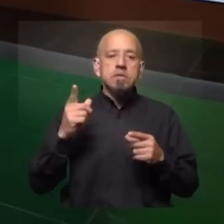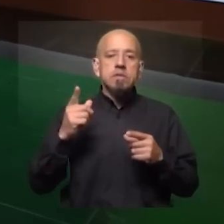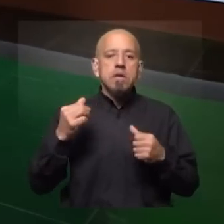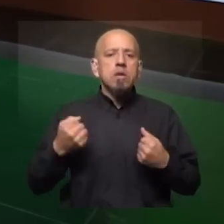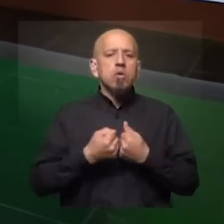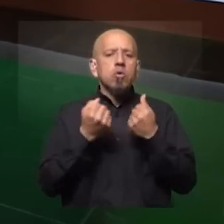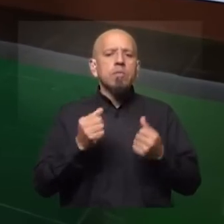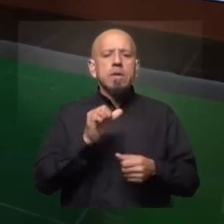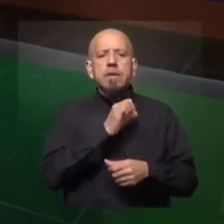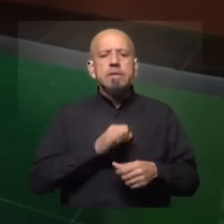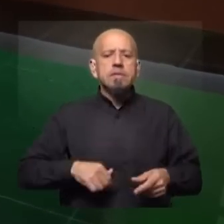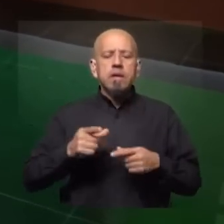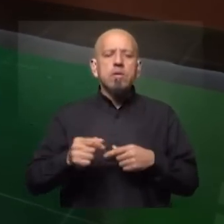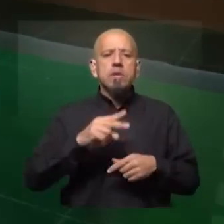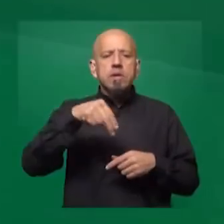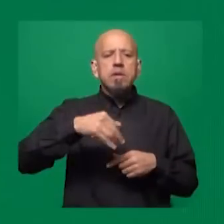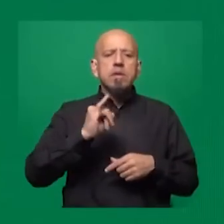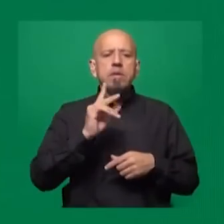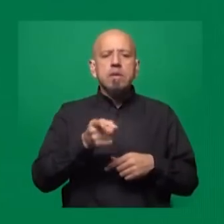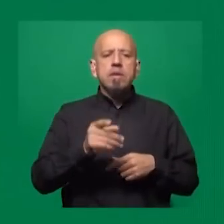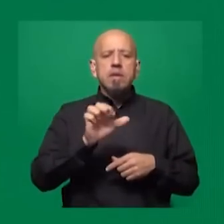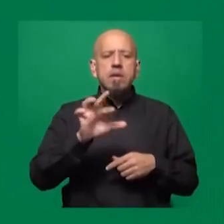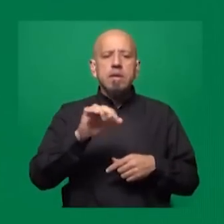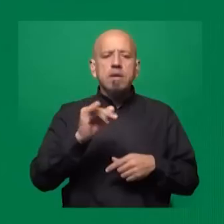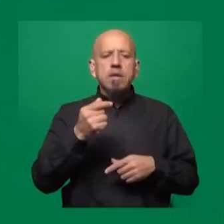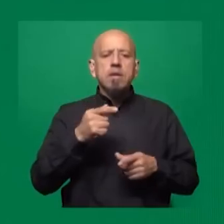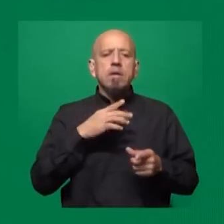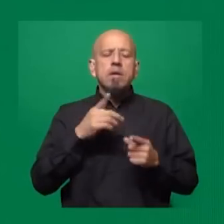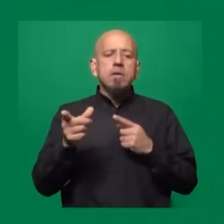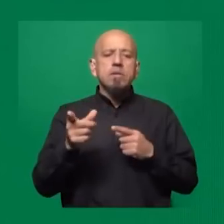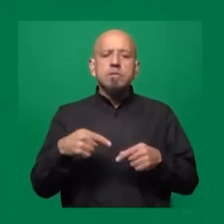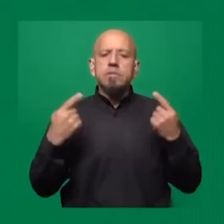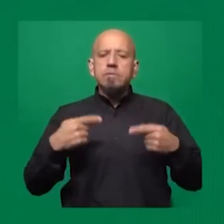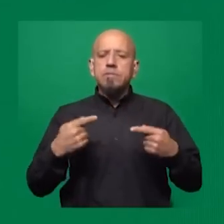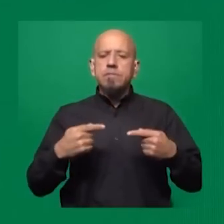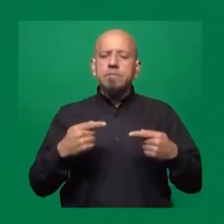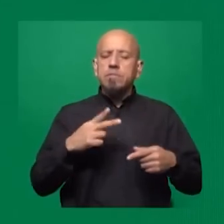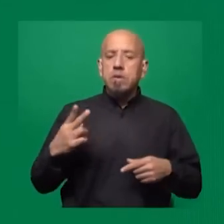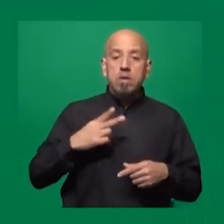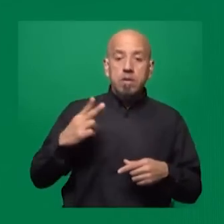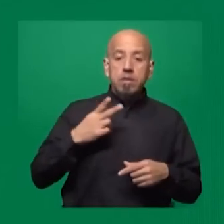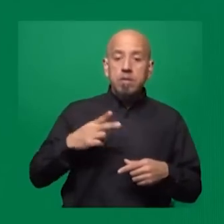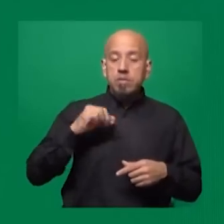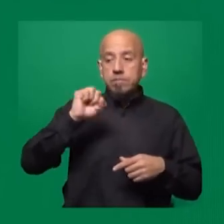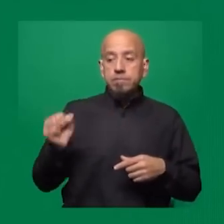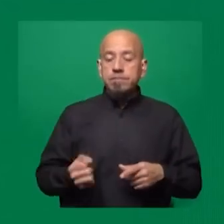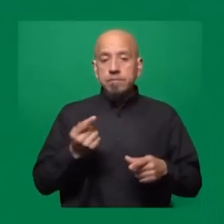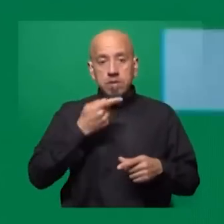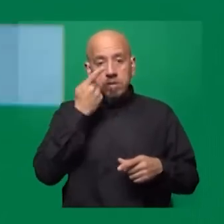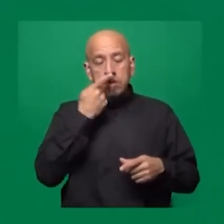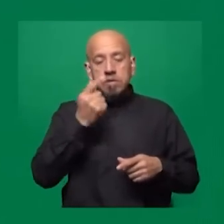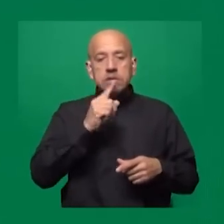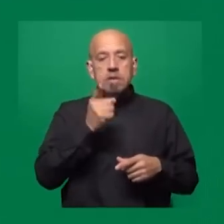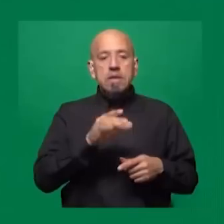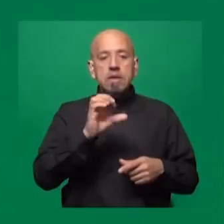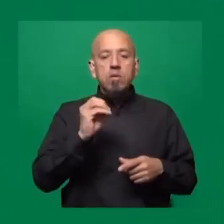vuelto a poner sobre el tapete el gran debate que existe entre la riqueza de ese continente y los intereses geopolíticos.